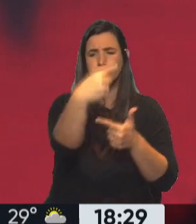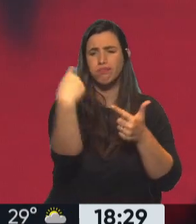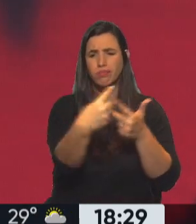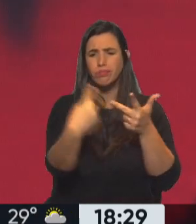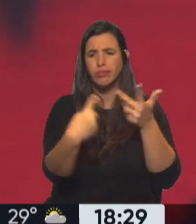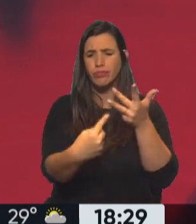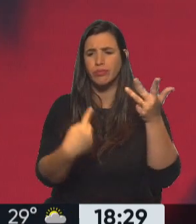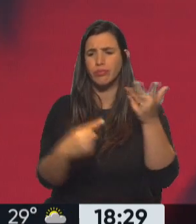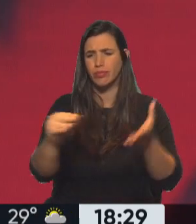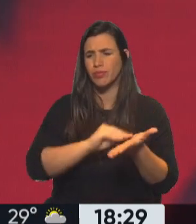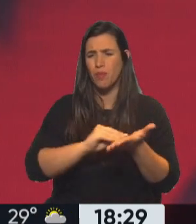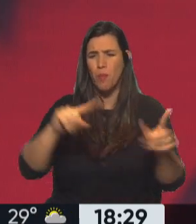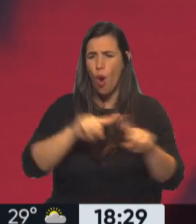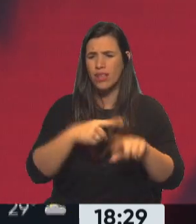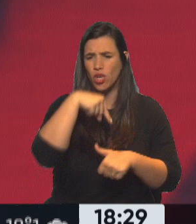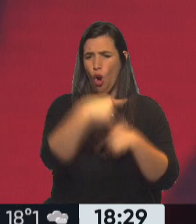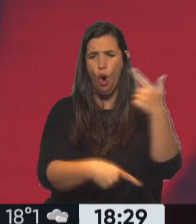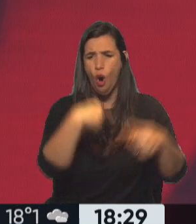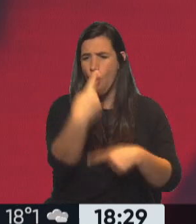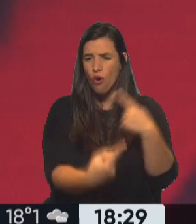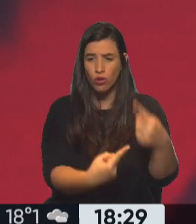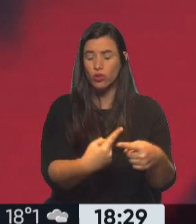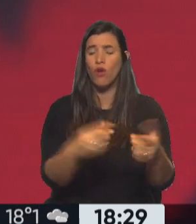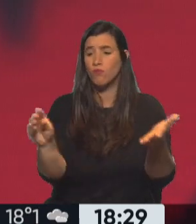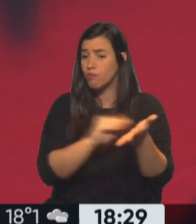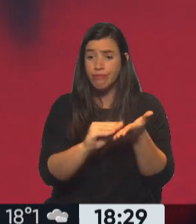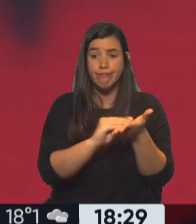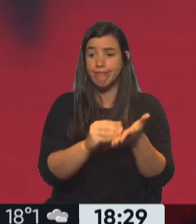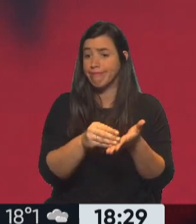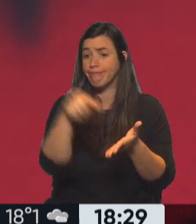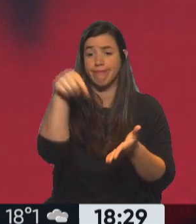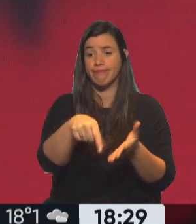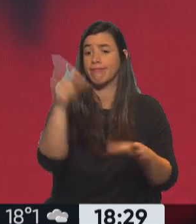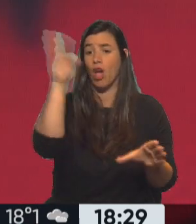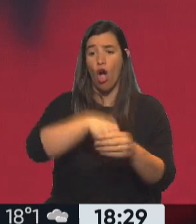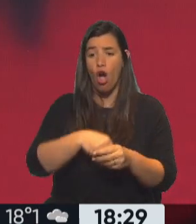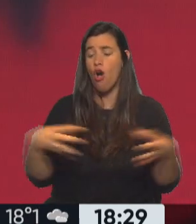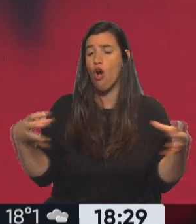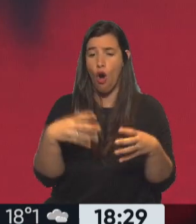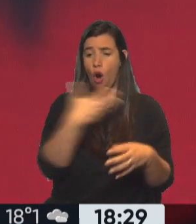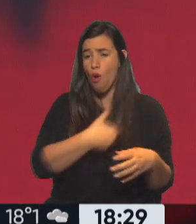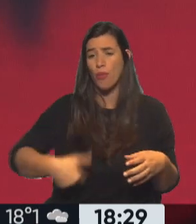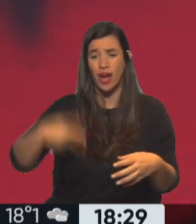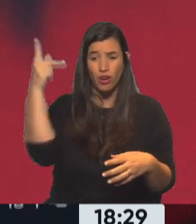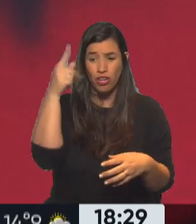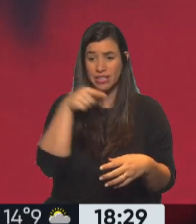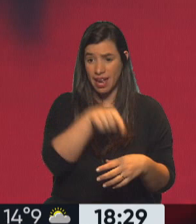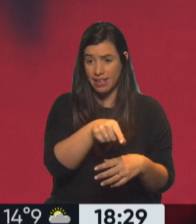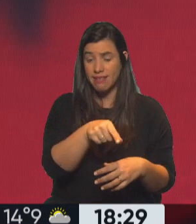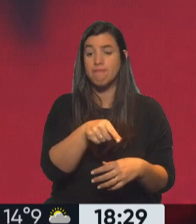Resnigrener, Jorge Chueco, todos funcionarios y exfuncionarios del gobierno. Y escuchando eso